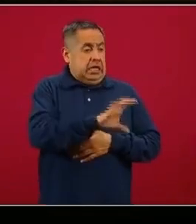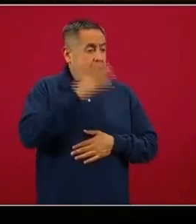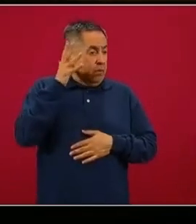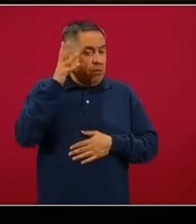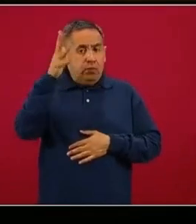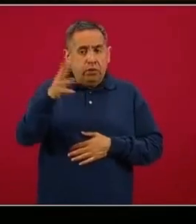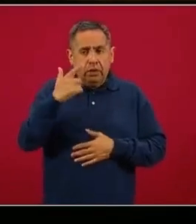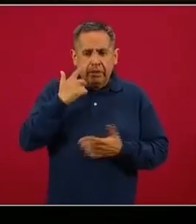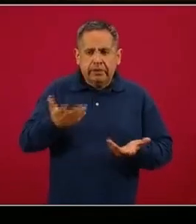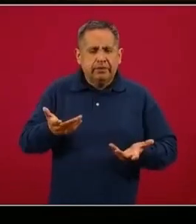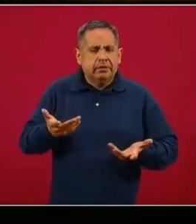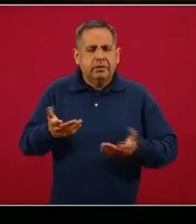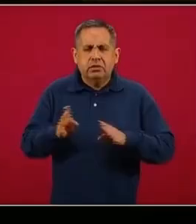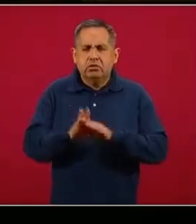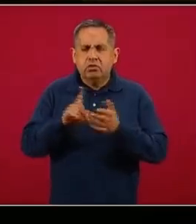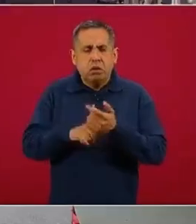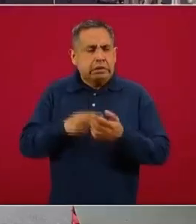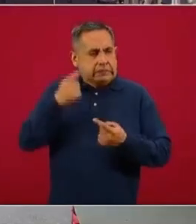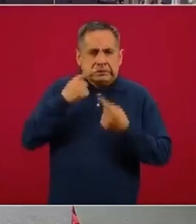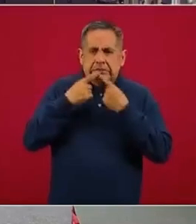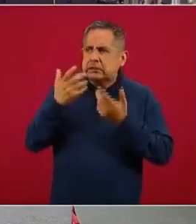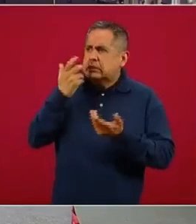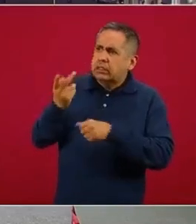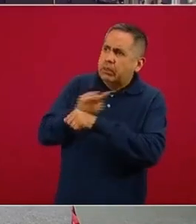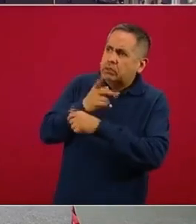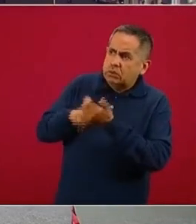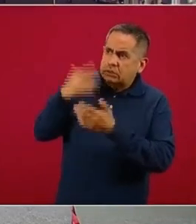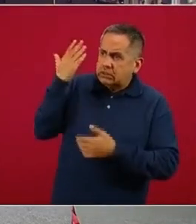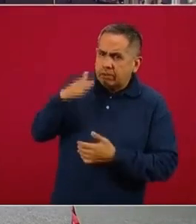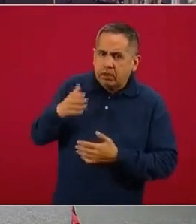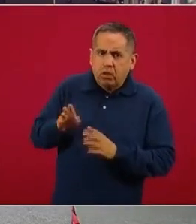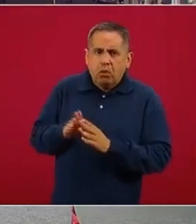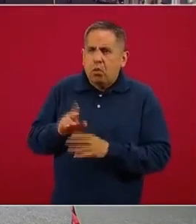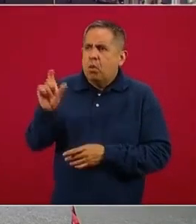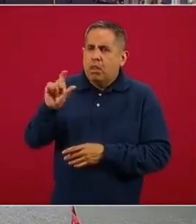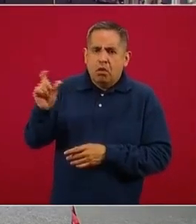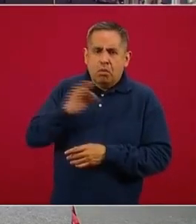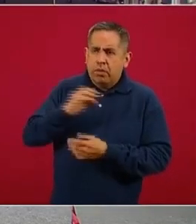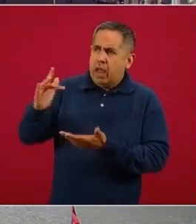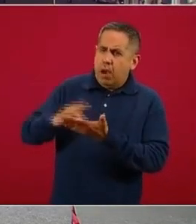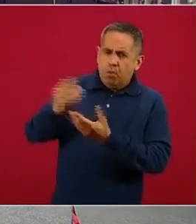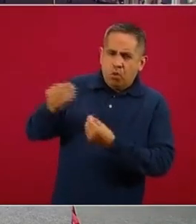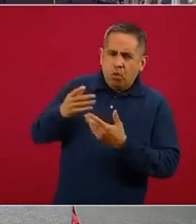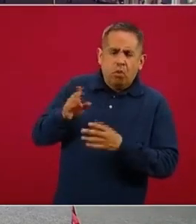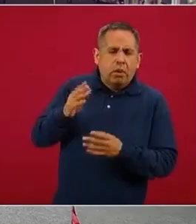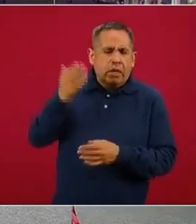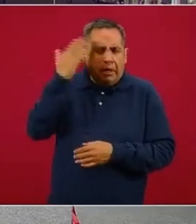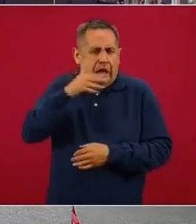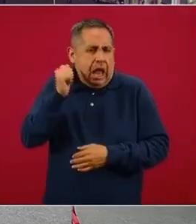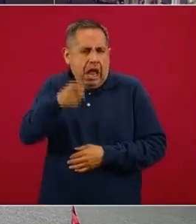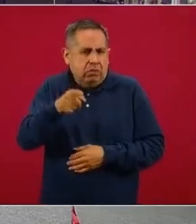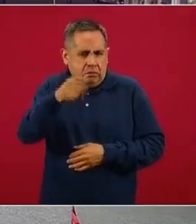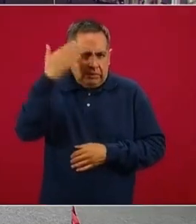créditos y pues buscan una respuesta de saber pues cuándo podrían tener esos apoyos, no sé qué sepa la